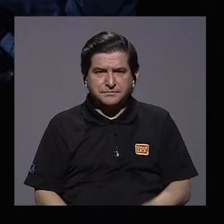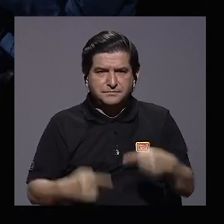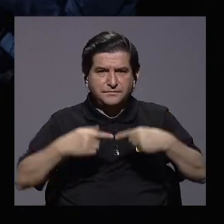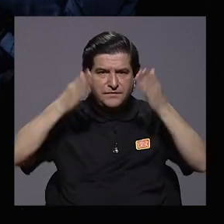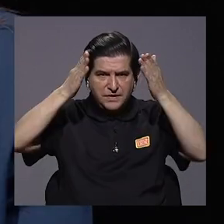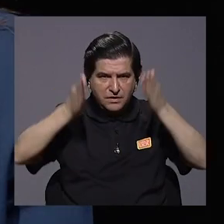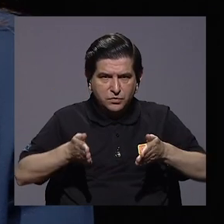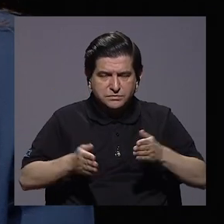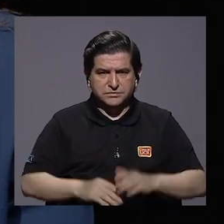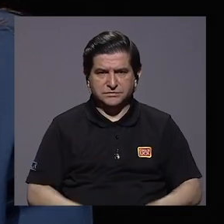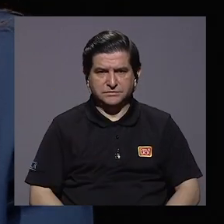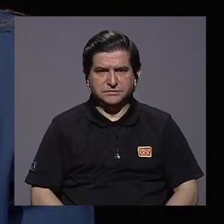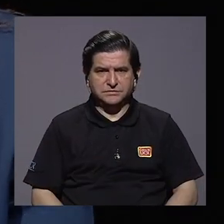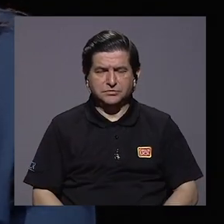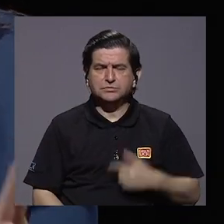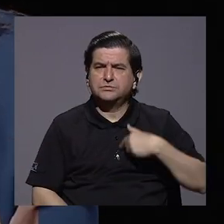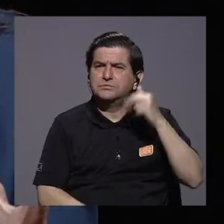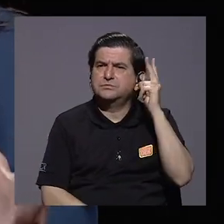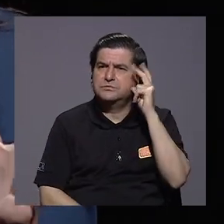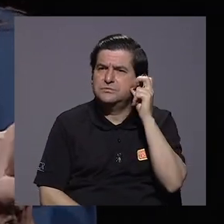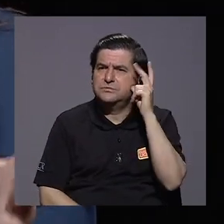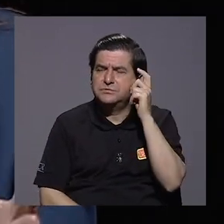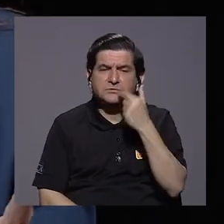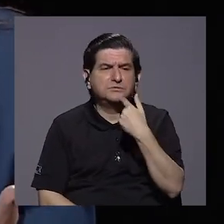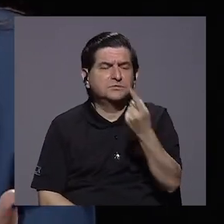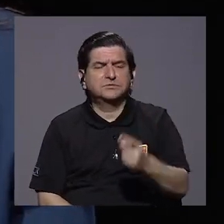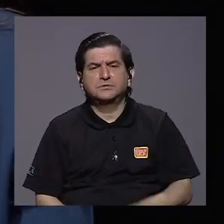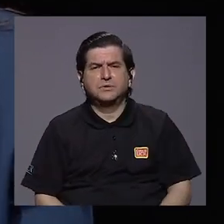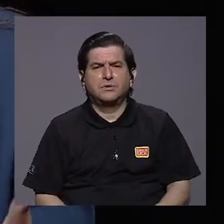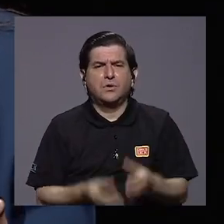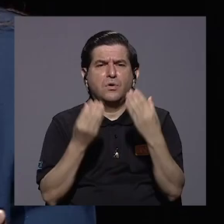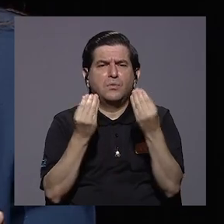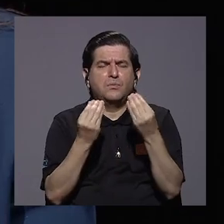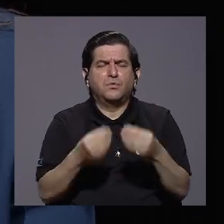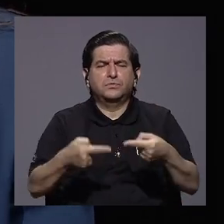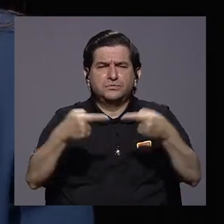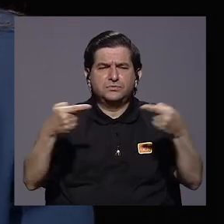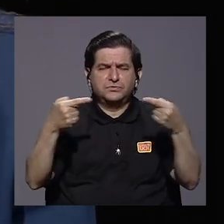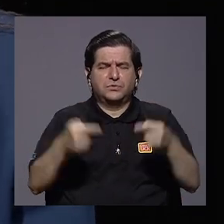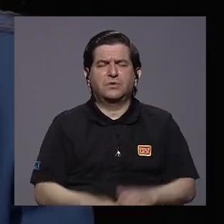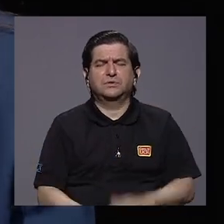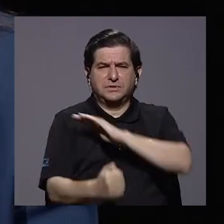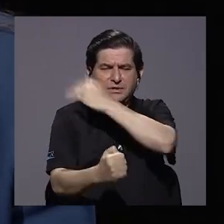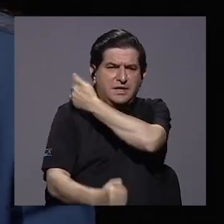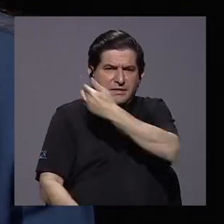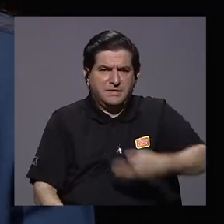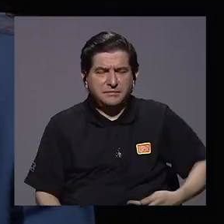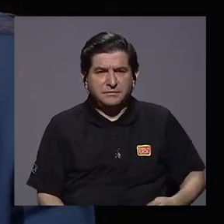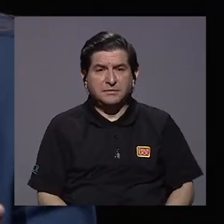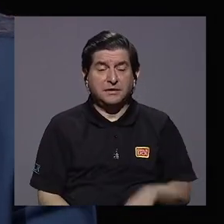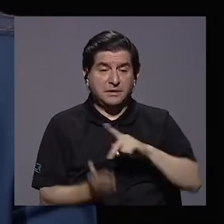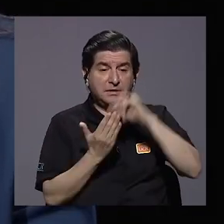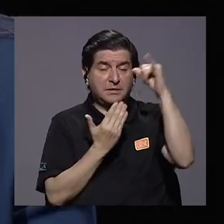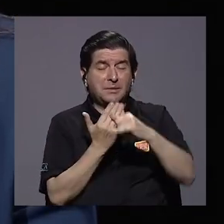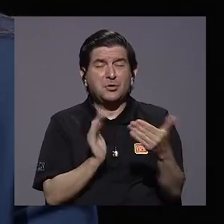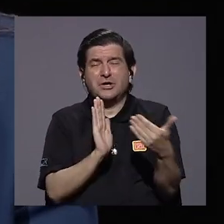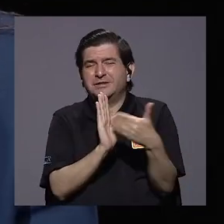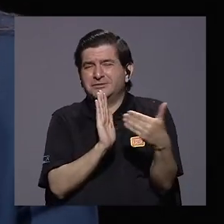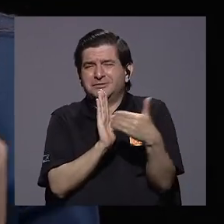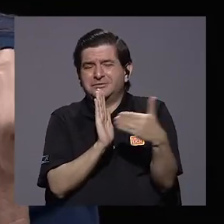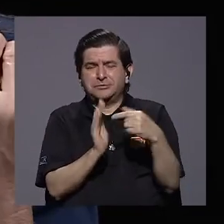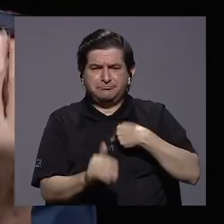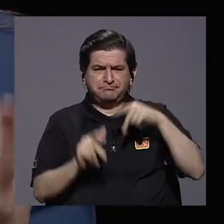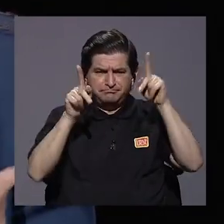oposición, he oído y me lo han dicho, que mucha oposición del Ejecutivo, el proyecto es porque es un proyecto que genera ruido.